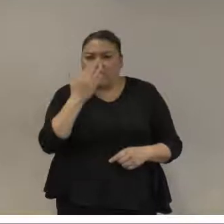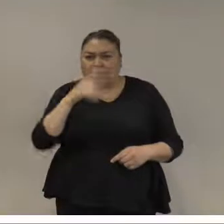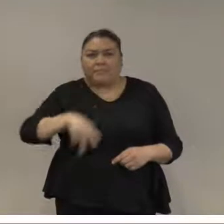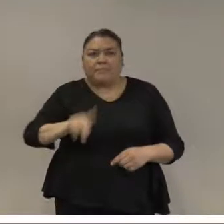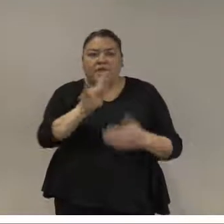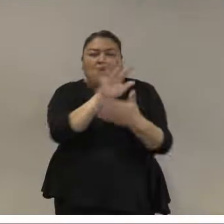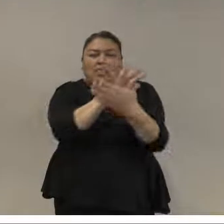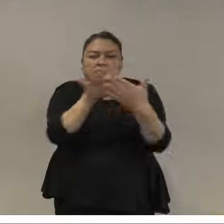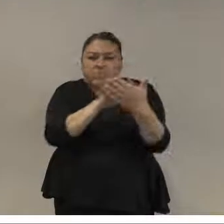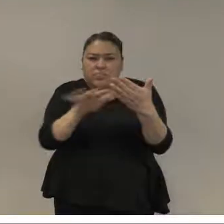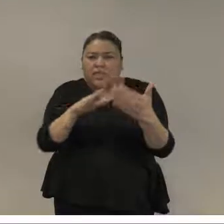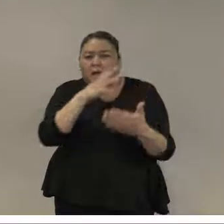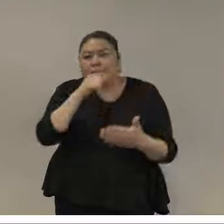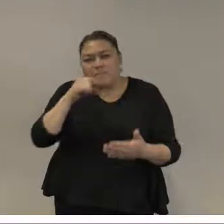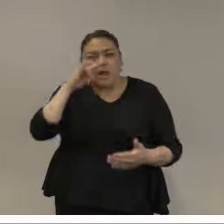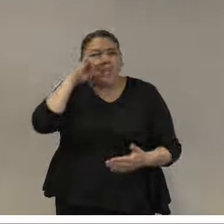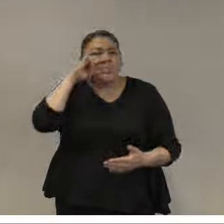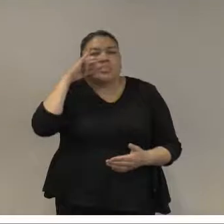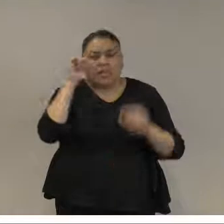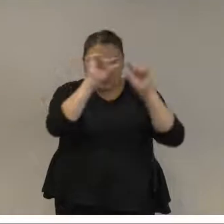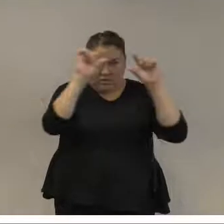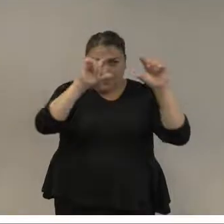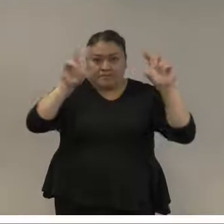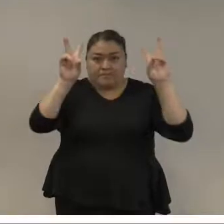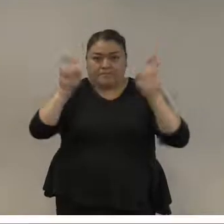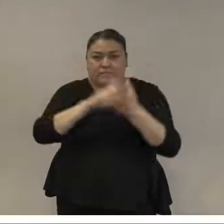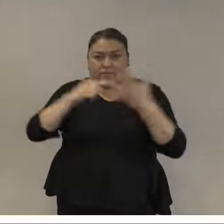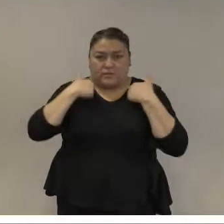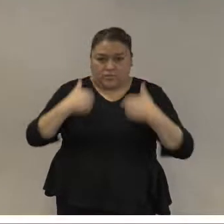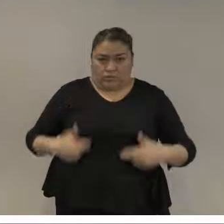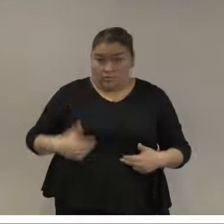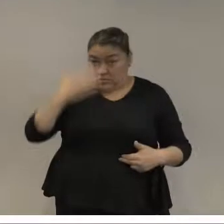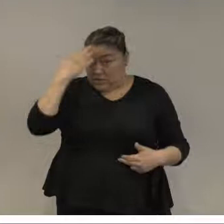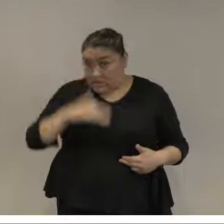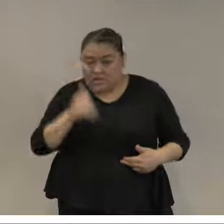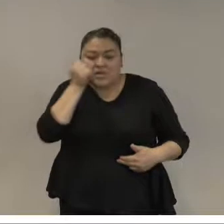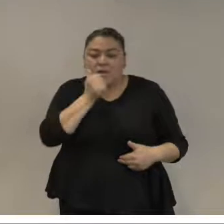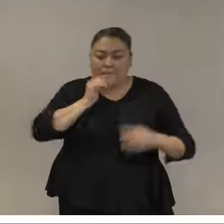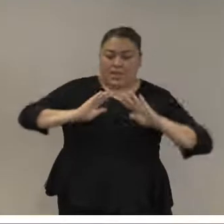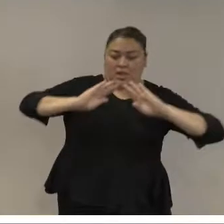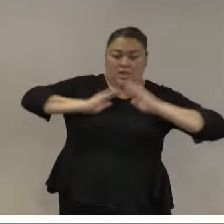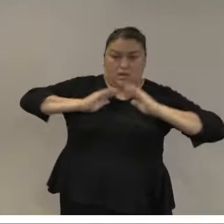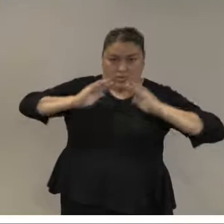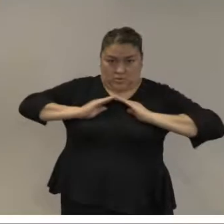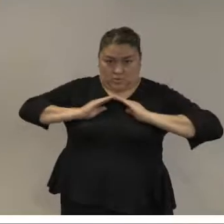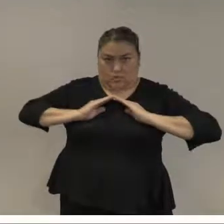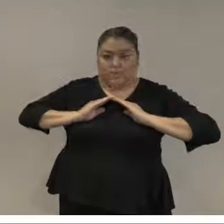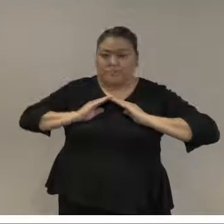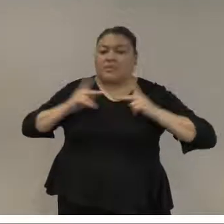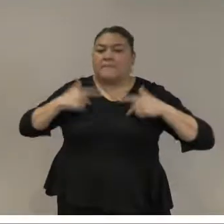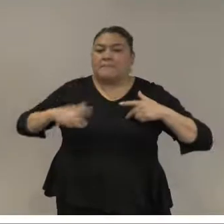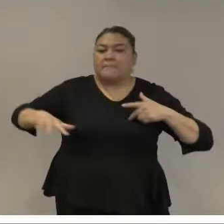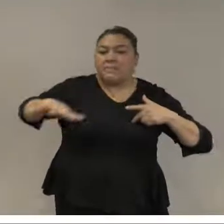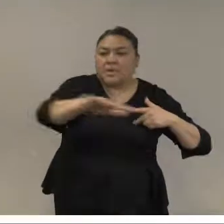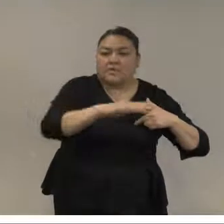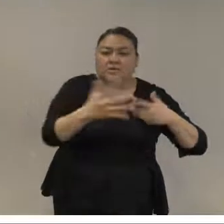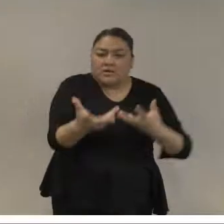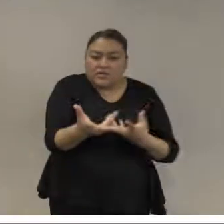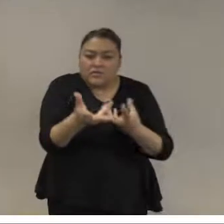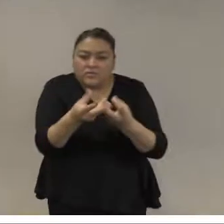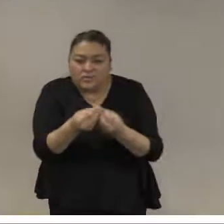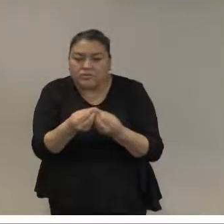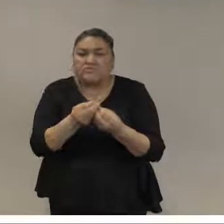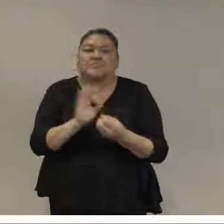el riesgo para los derechos humanos. Mezclar a las Fuerzas Armadas entre una población incrementa el riesgo de que cometen esos